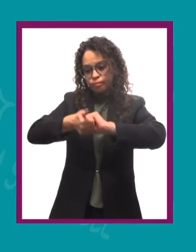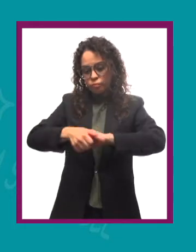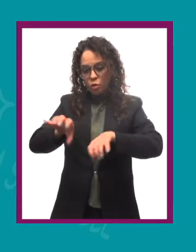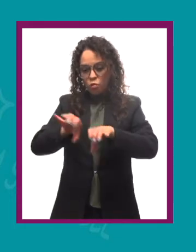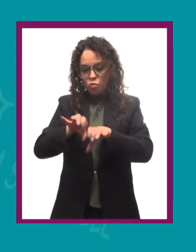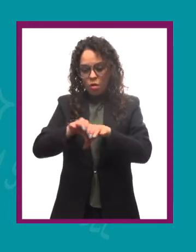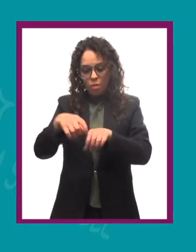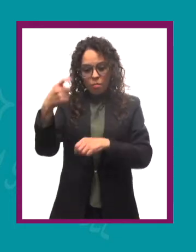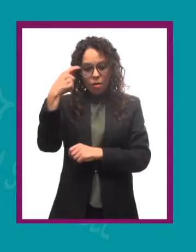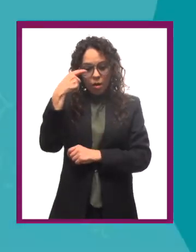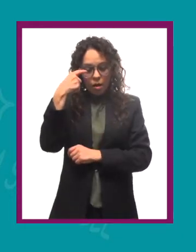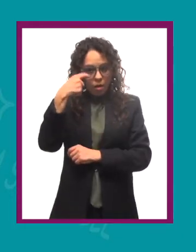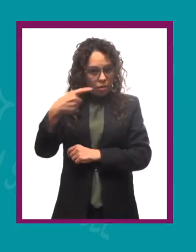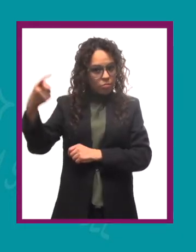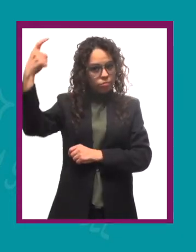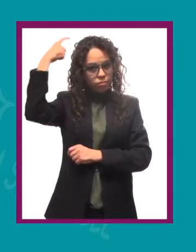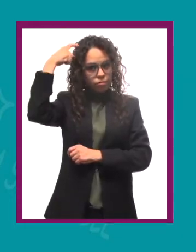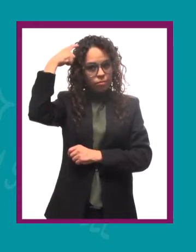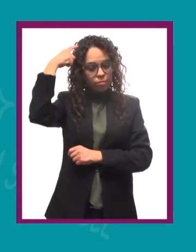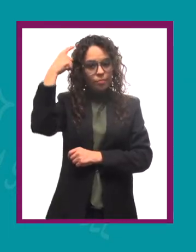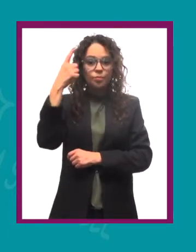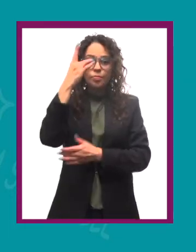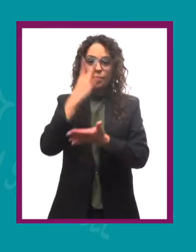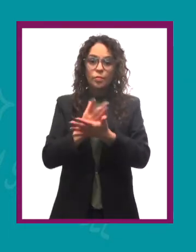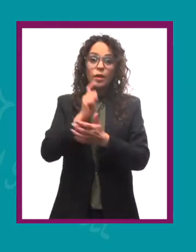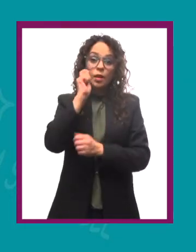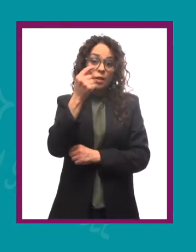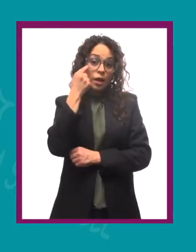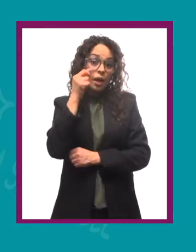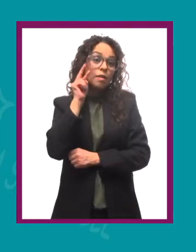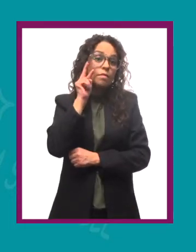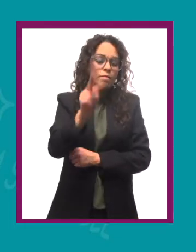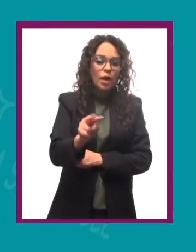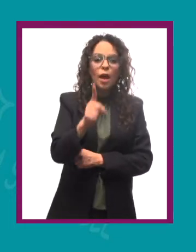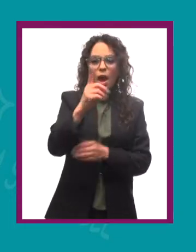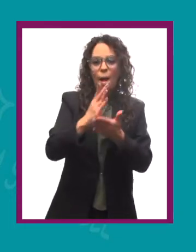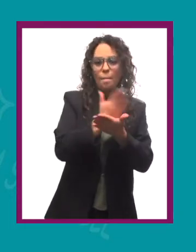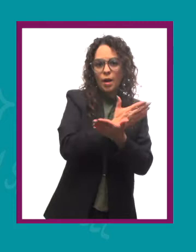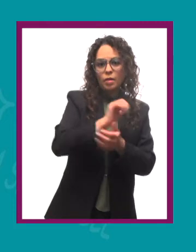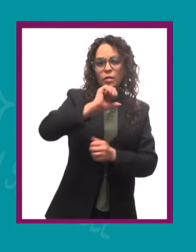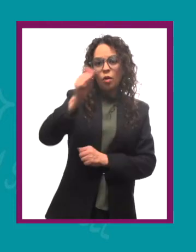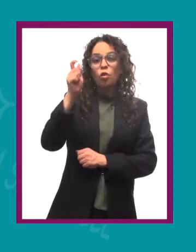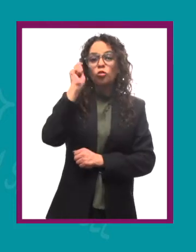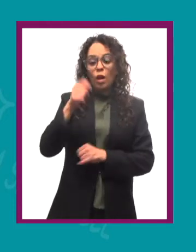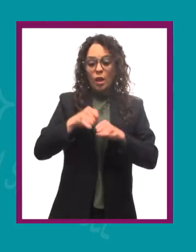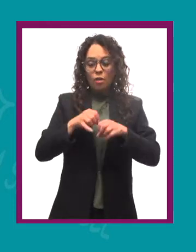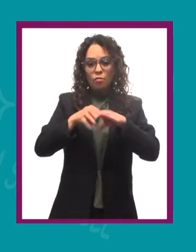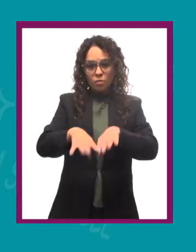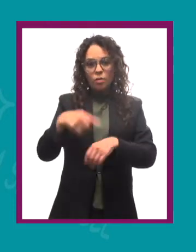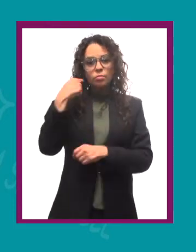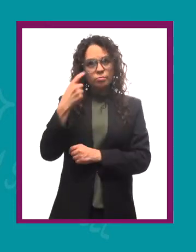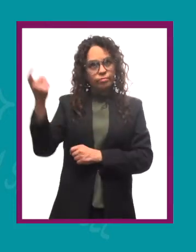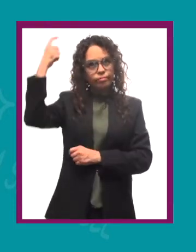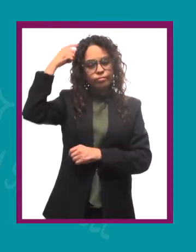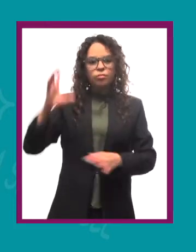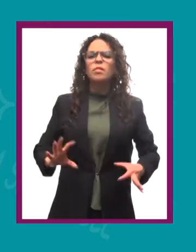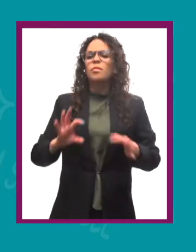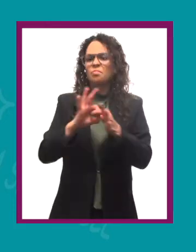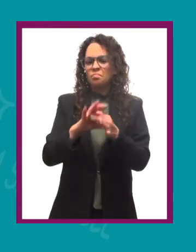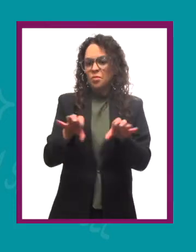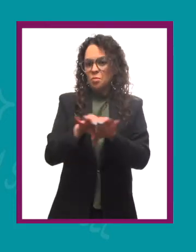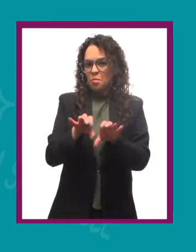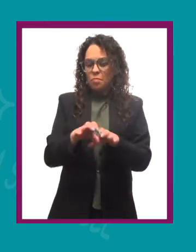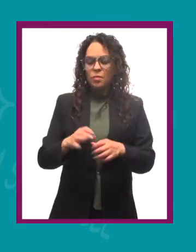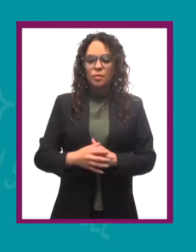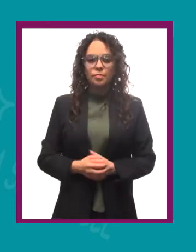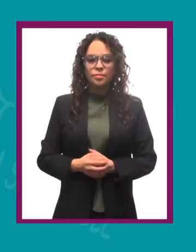nervio óptico y llega al cerebro Al final una cosa es la visión que pasa en el ojo y la otra es la percepción que esta información se relaciona en